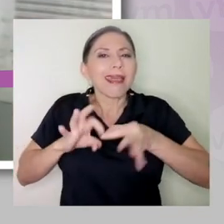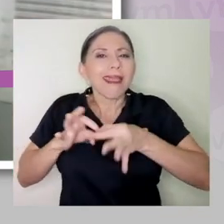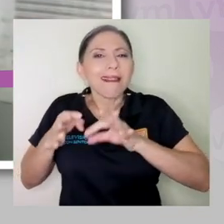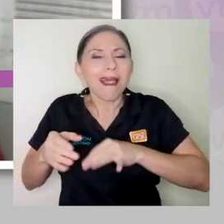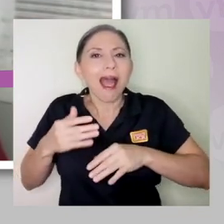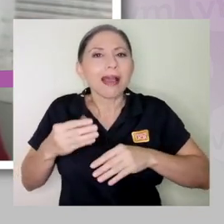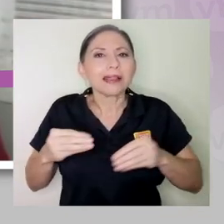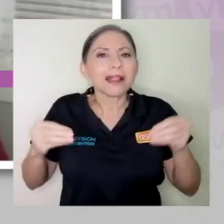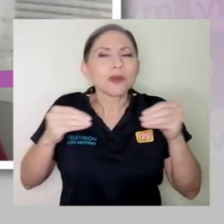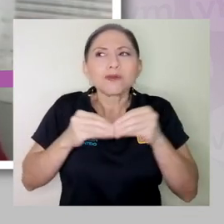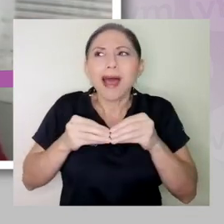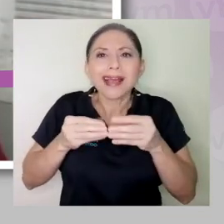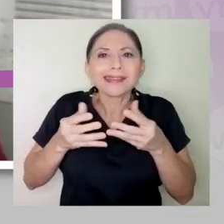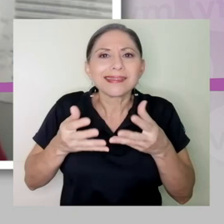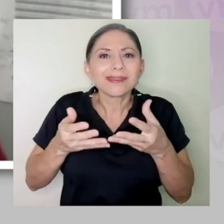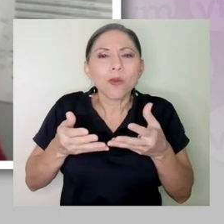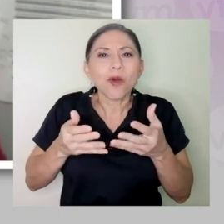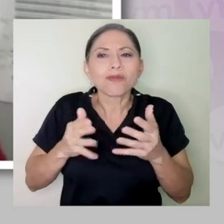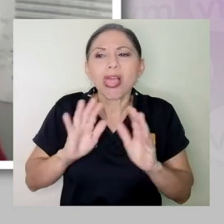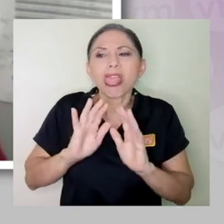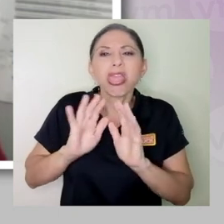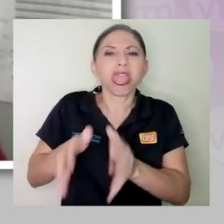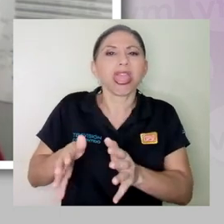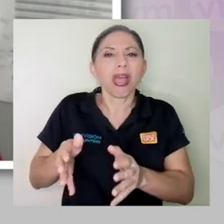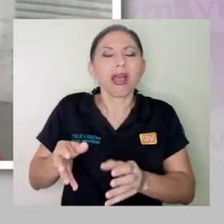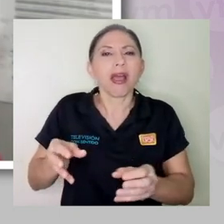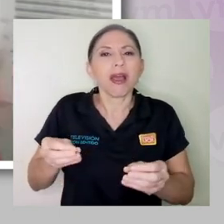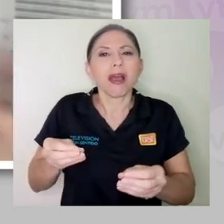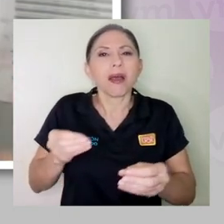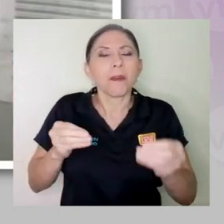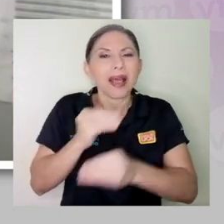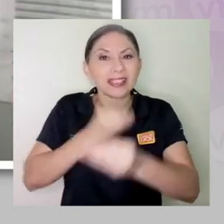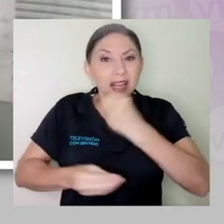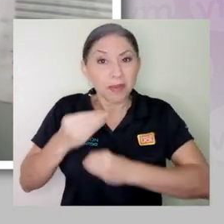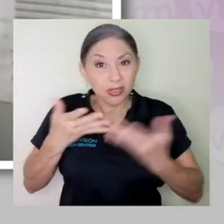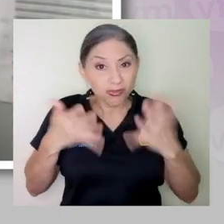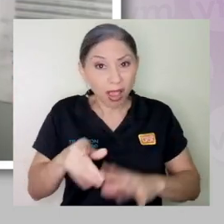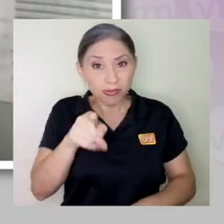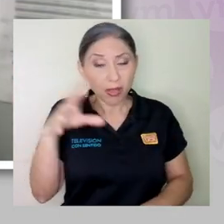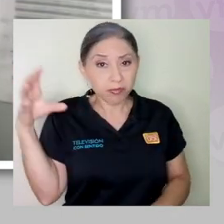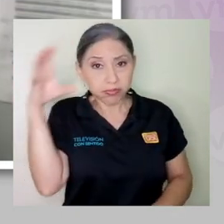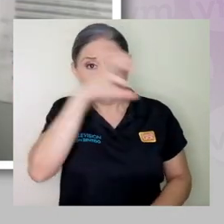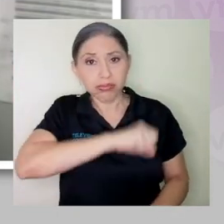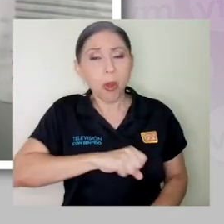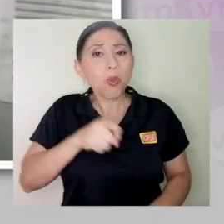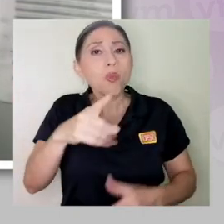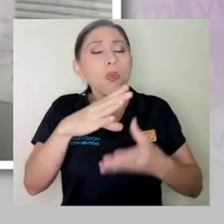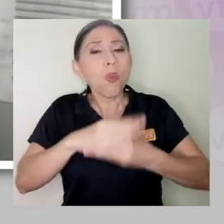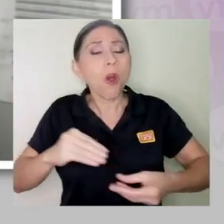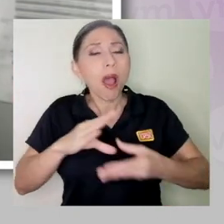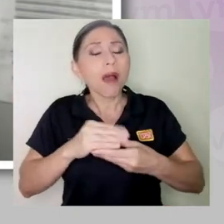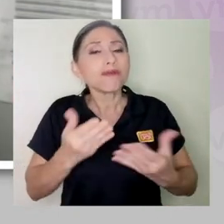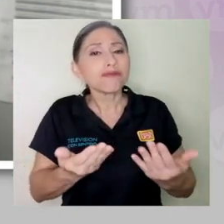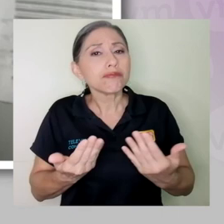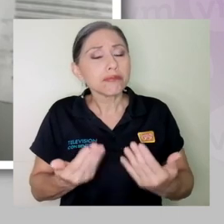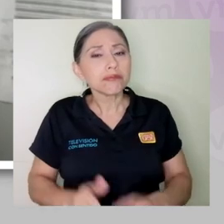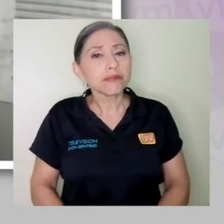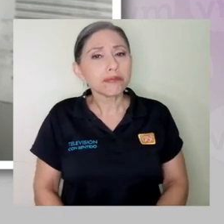desperdiciando más alimento. Si lo han podido determinar así, ¿verdad? Cuénteme usted más bien.